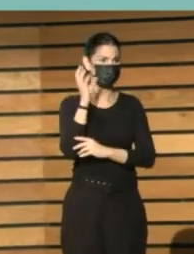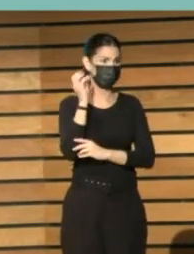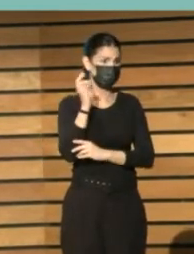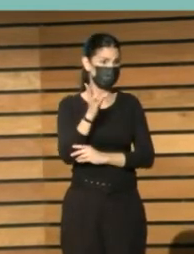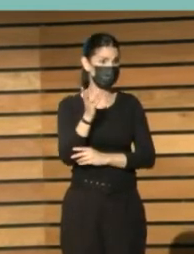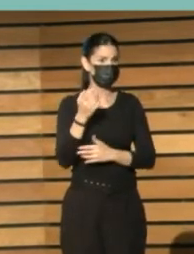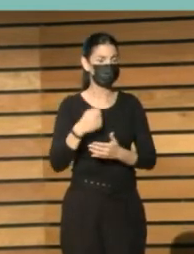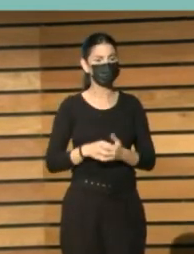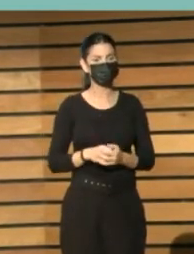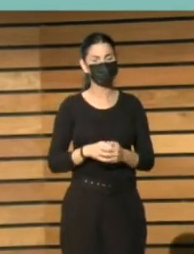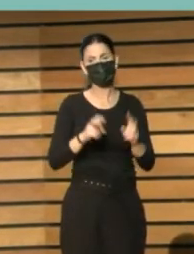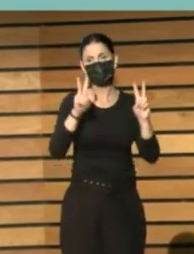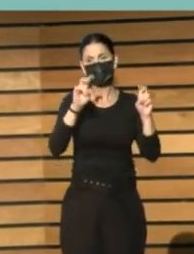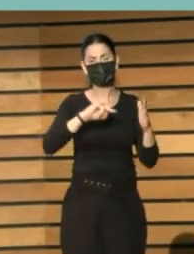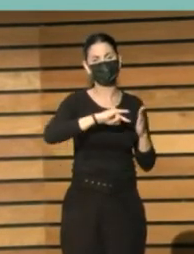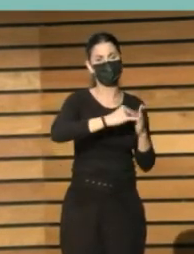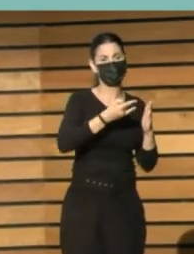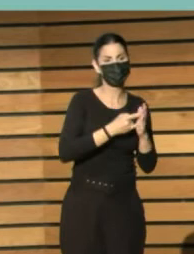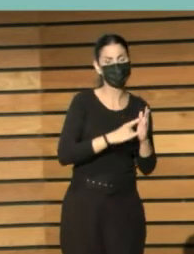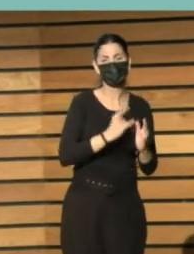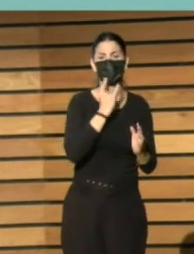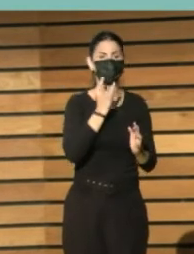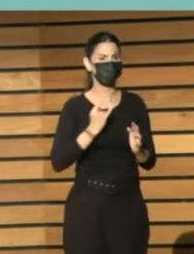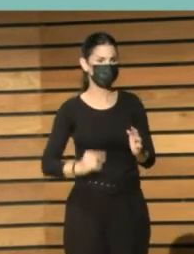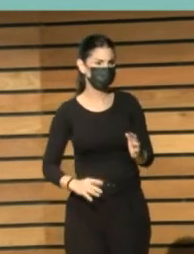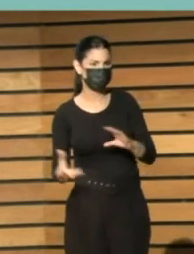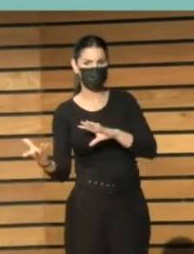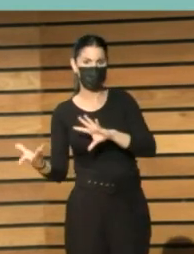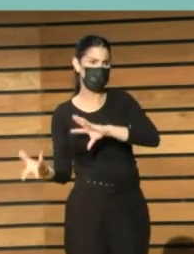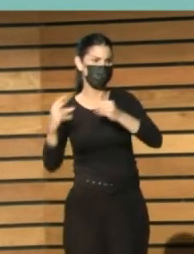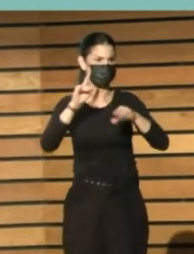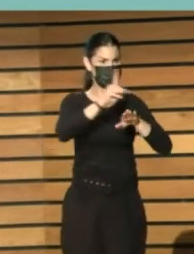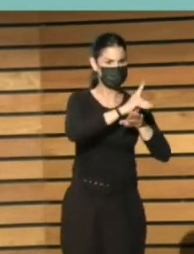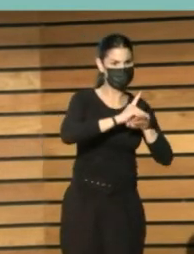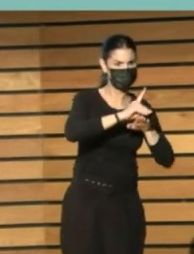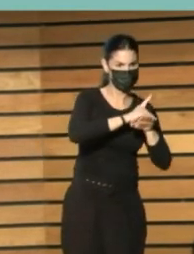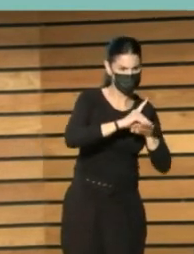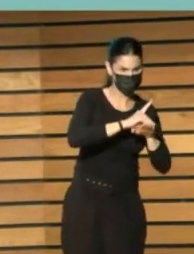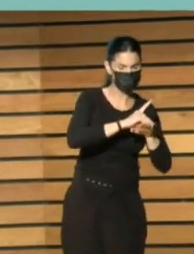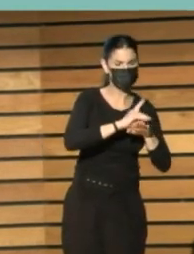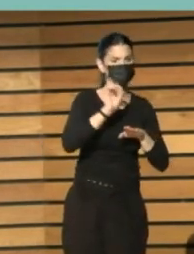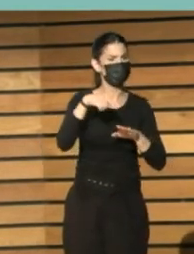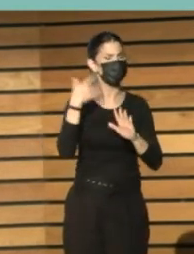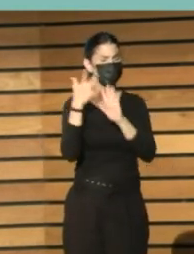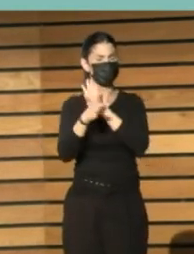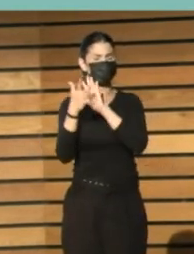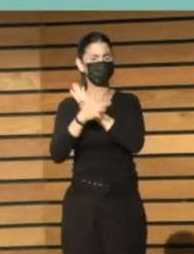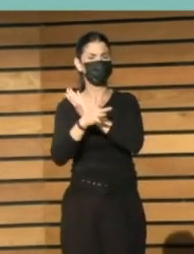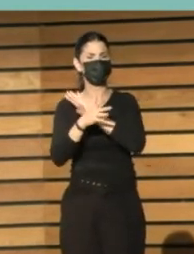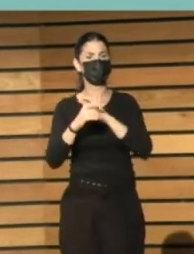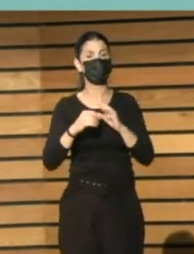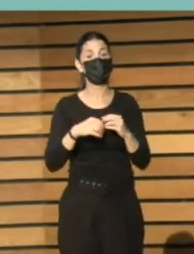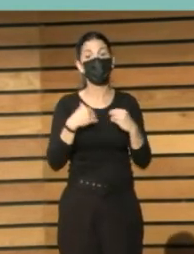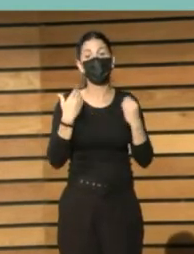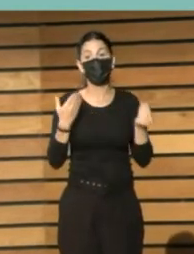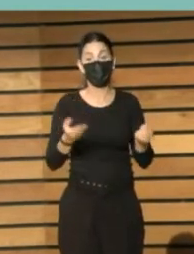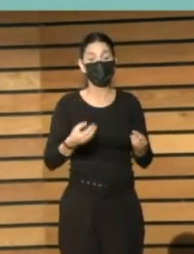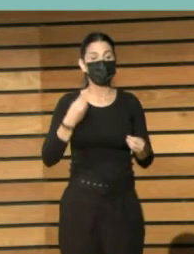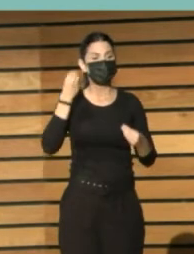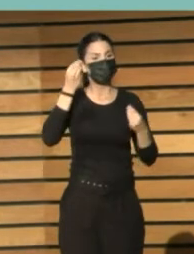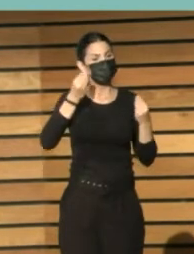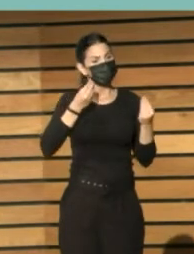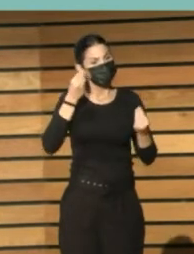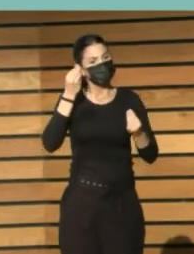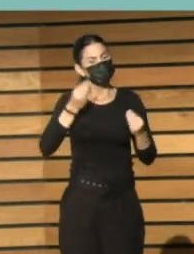está todo el mundo técnico, la tecnología, está la digitalización, que también lo seguiremos viendo luego, pero consideramos que